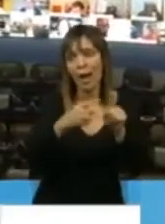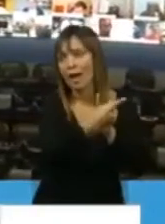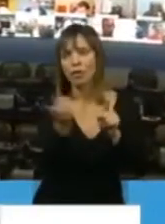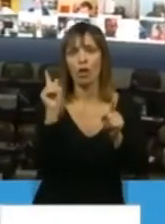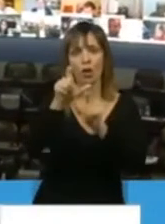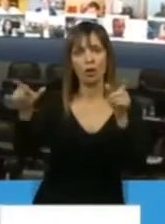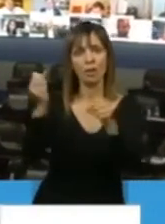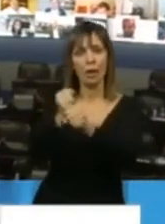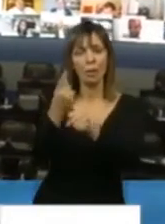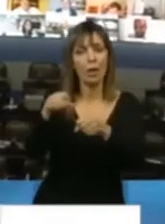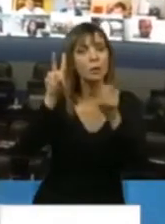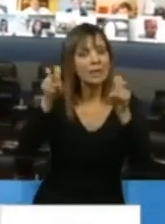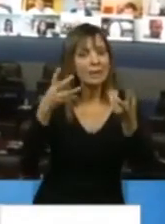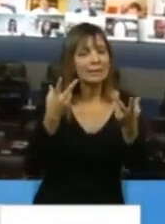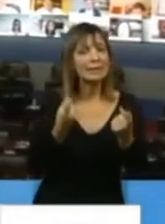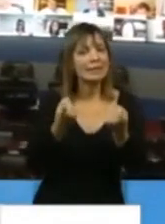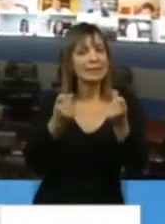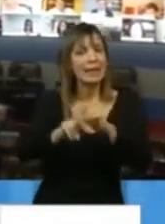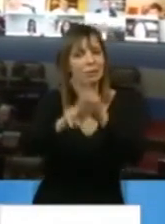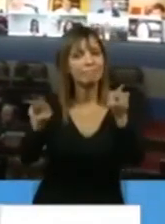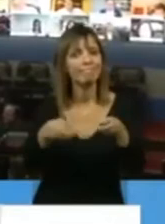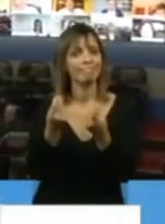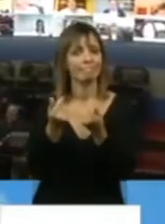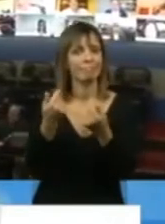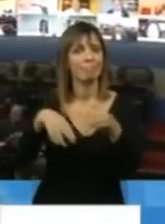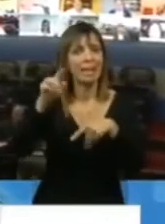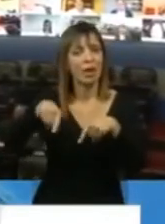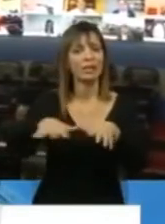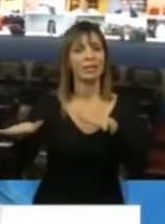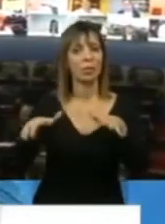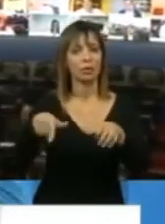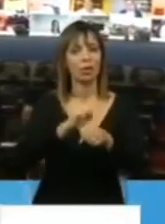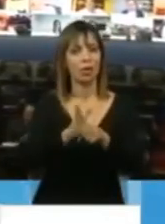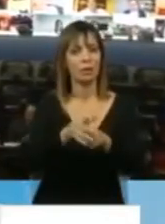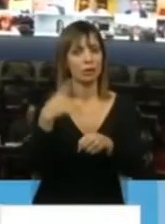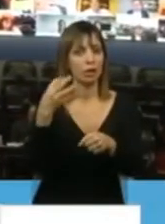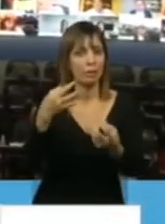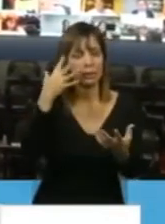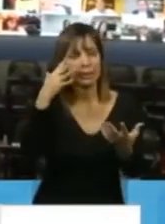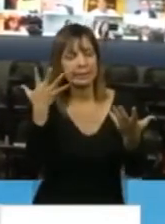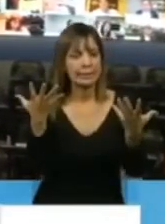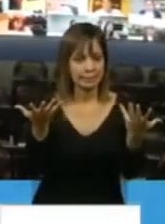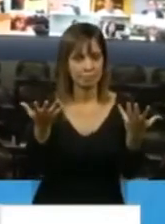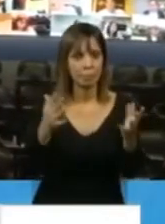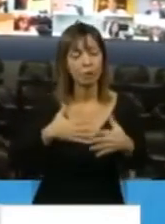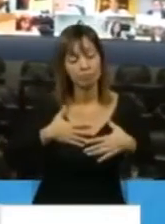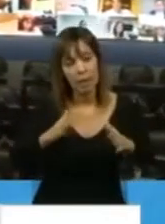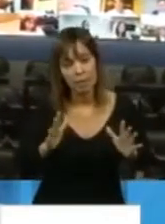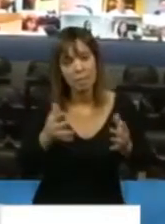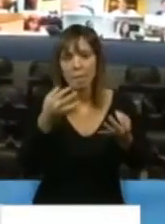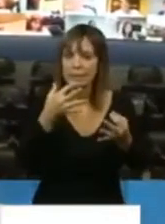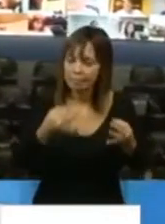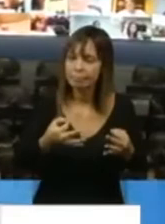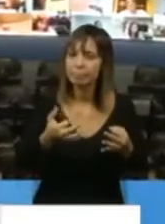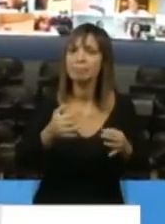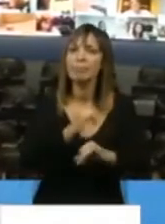de responsabilidad fiscal y más una situación como esta que tenemos que tener en cuenta. Por lo tanto, yo creo que sería un buen mensaje para